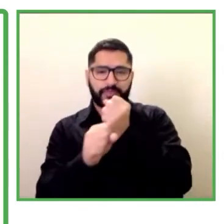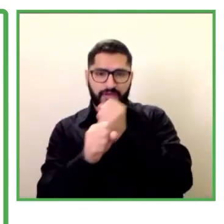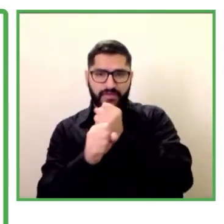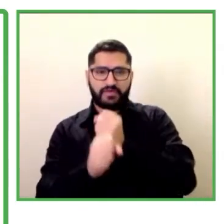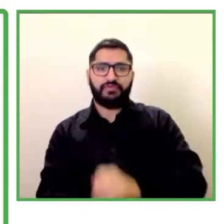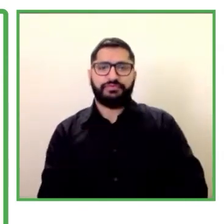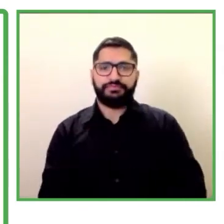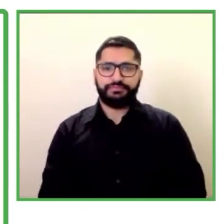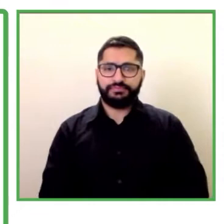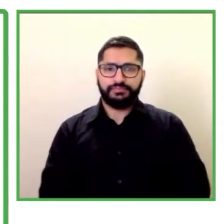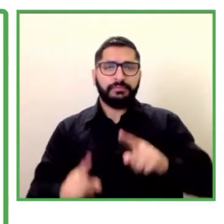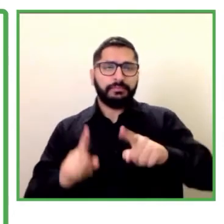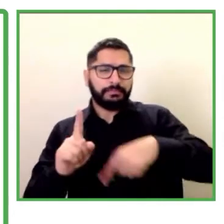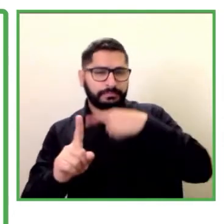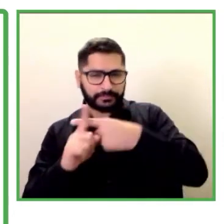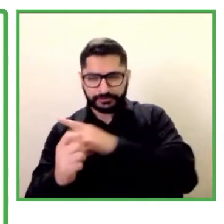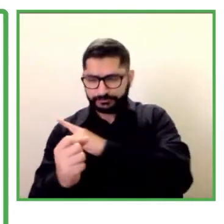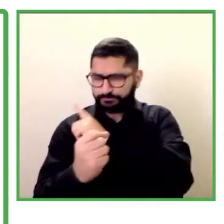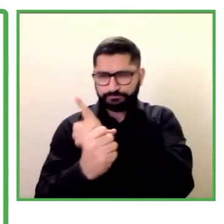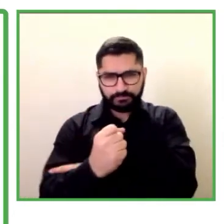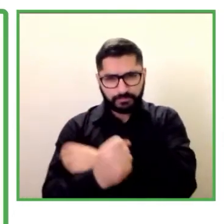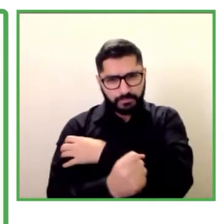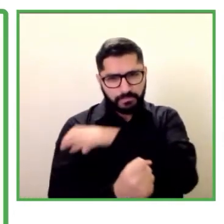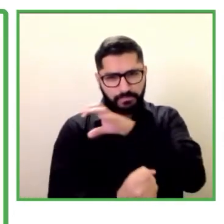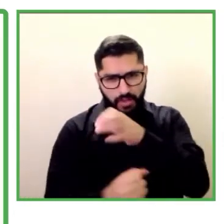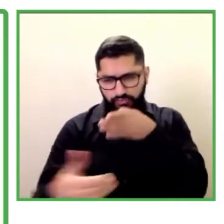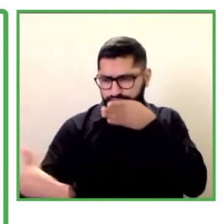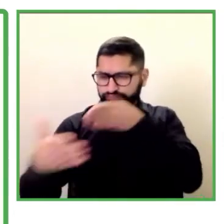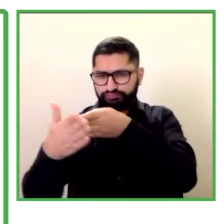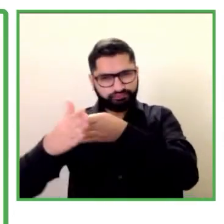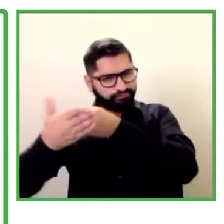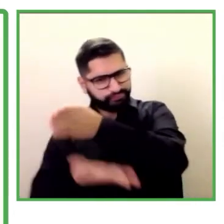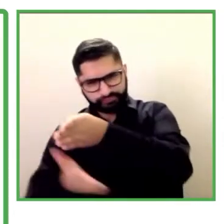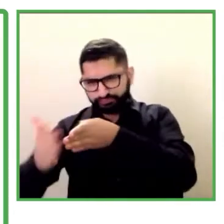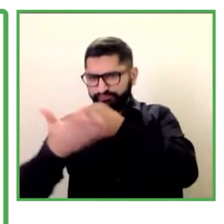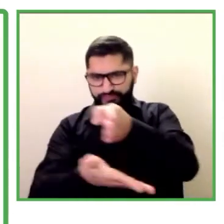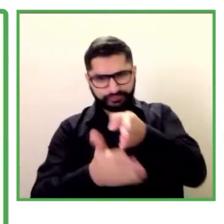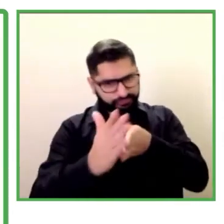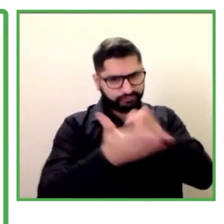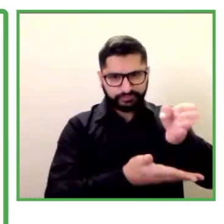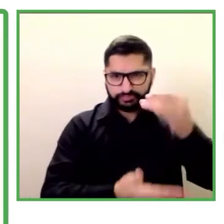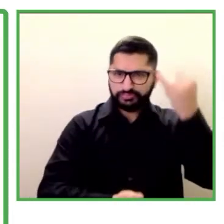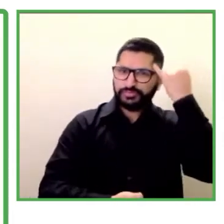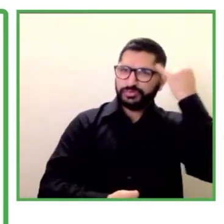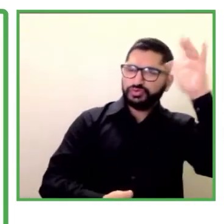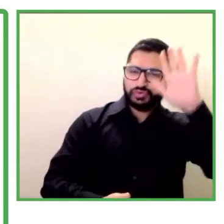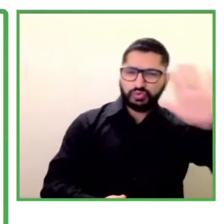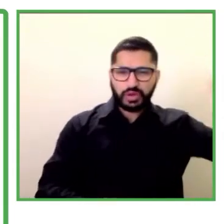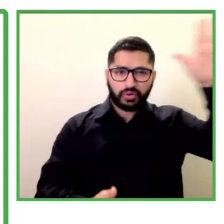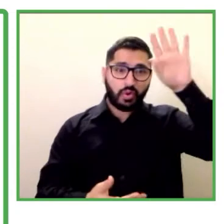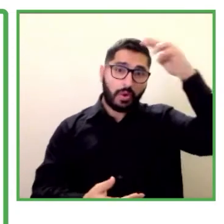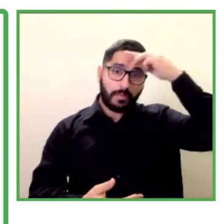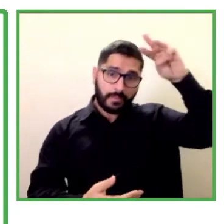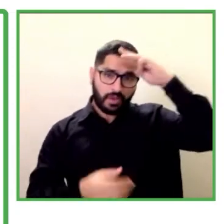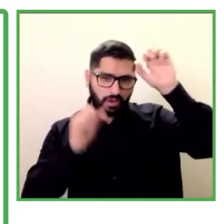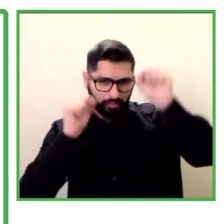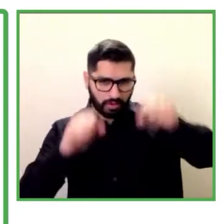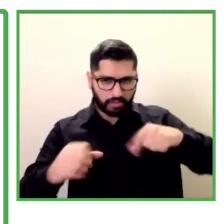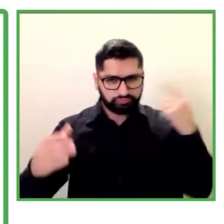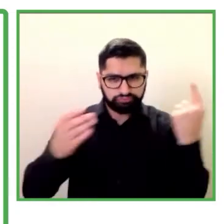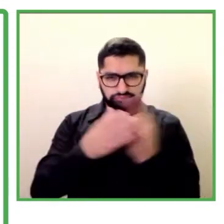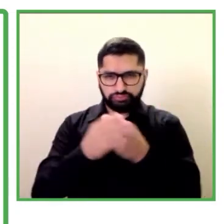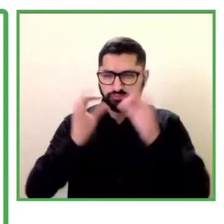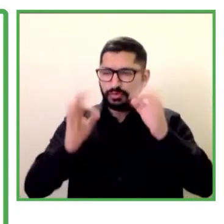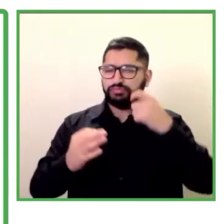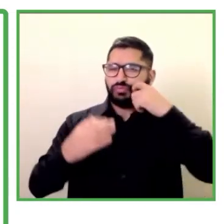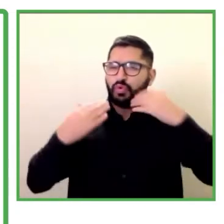nuestra sociedad el sueño de un México más justo más humano y más incluyente solo es posible si lo construimos juntos